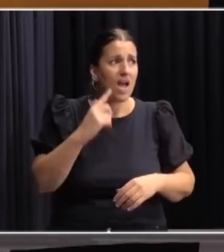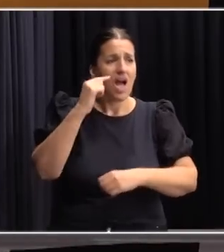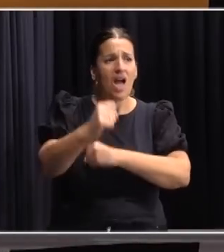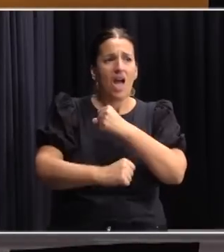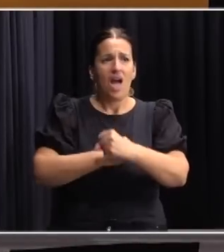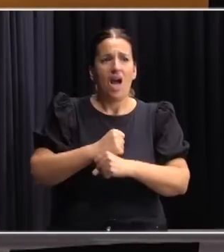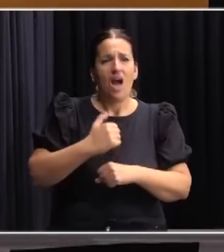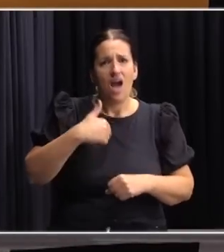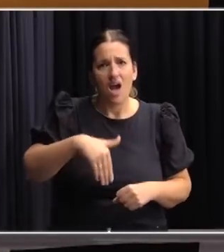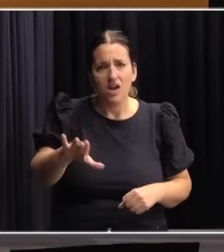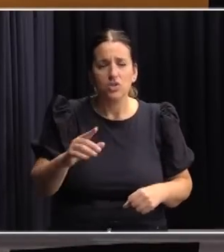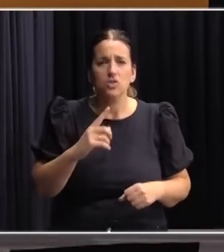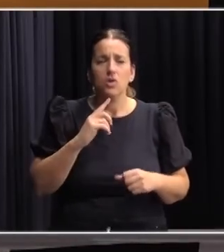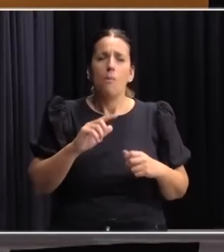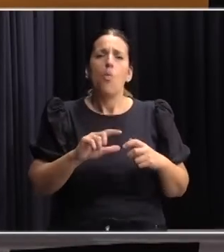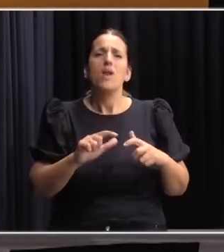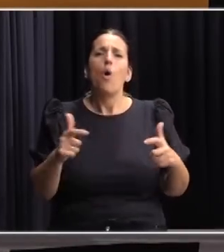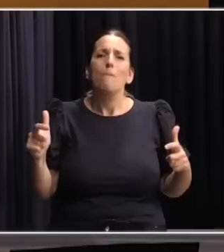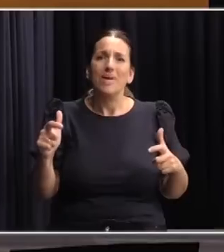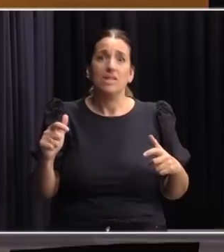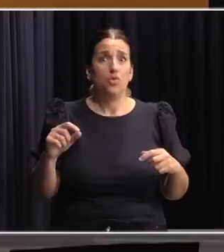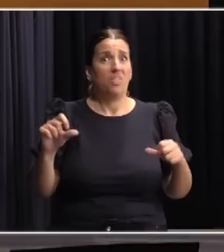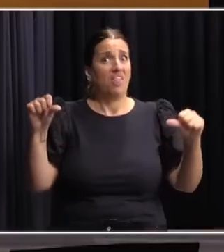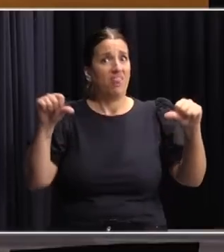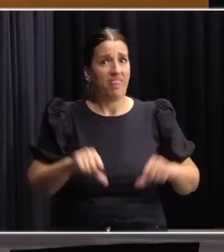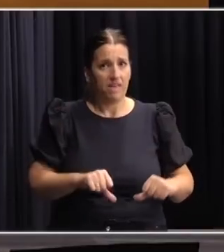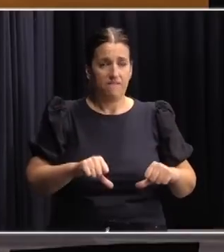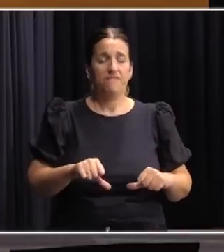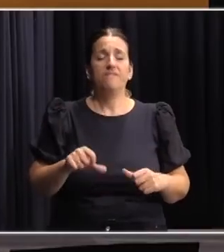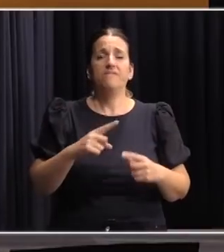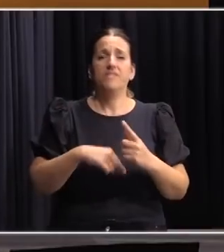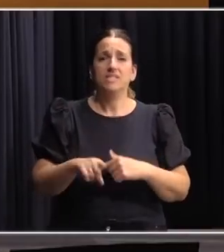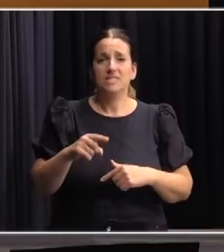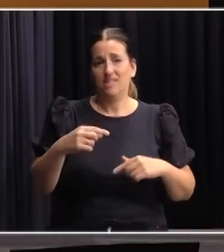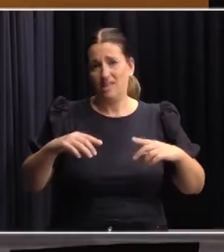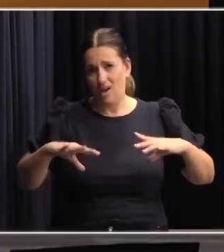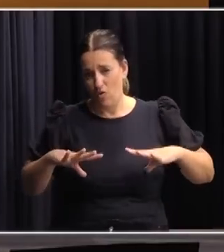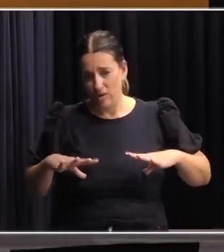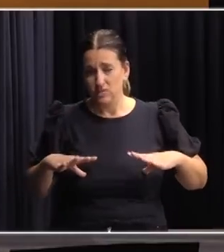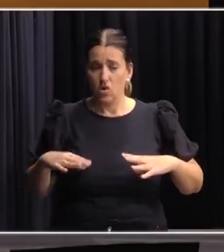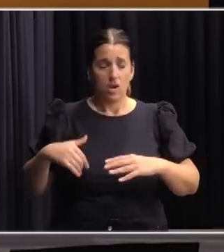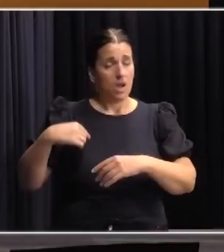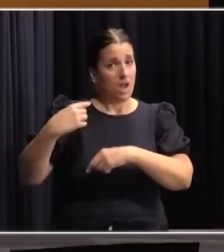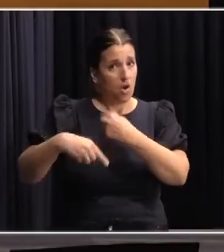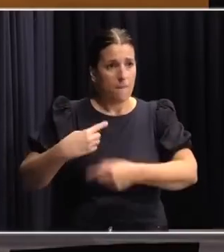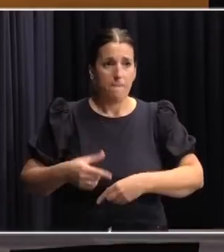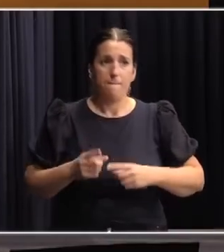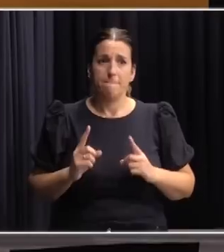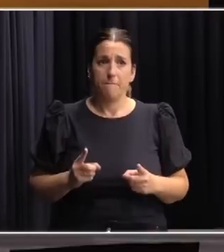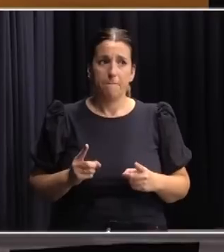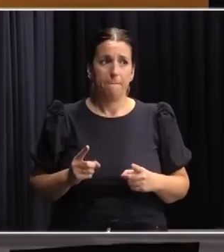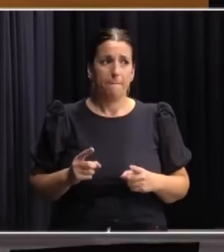siguientes y un aumento del déficit del sistema. Se prolonga eso, por lo cual se supone que